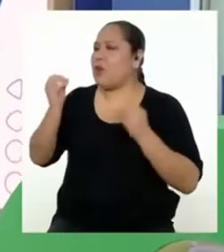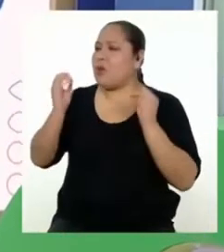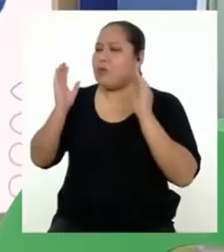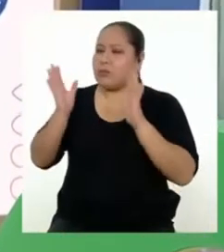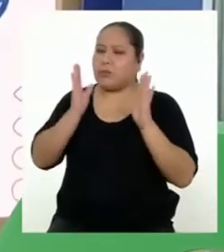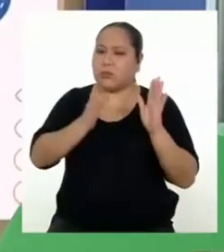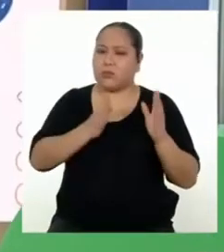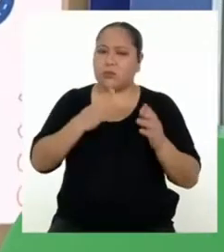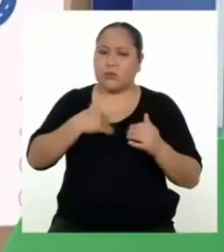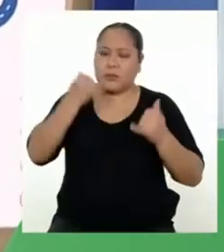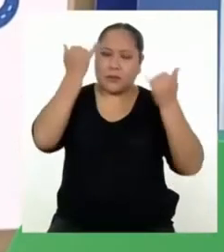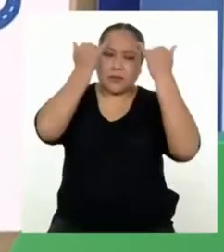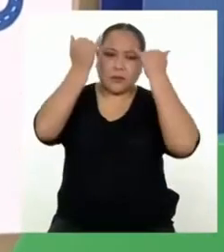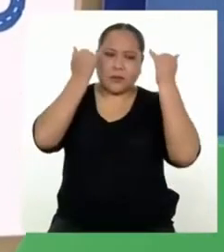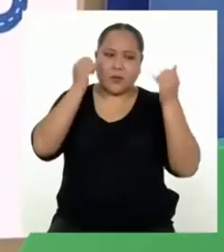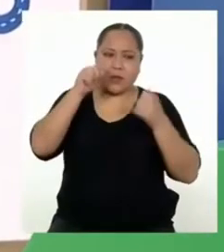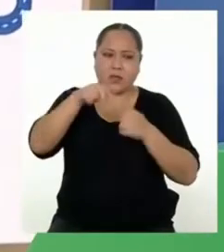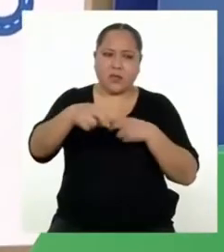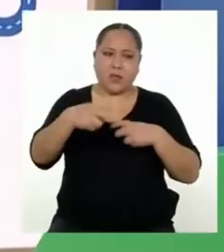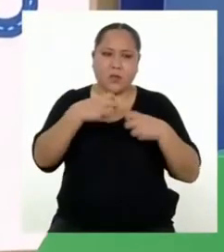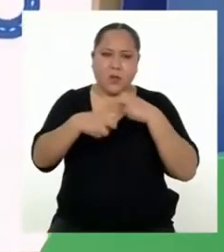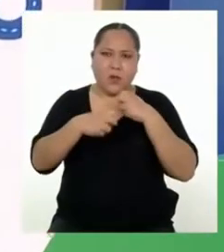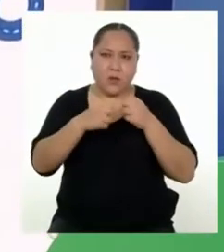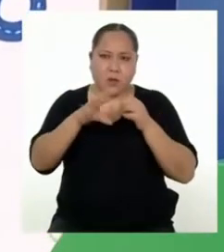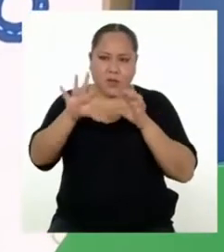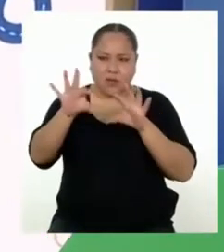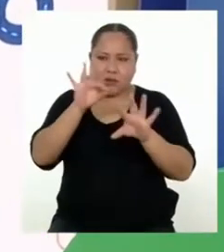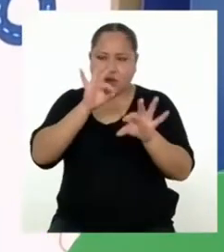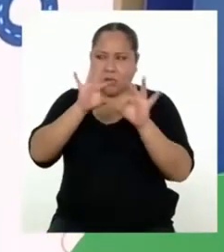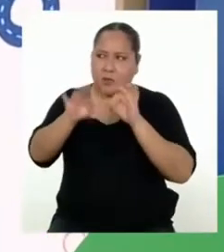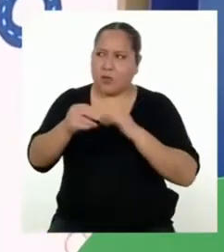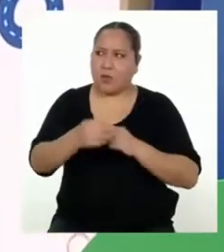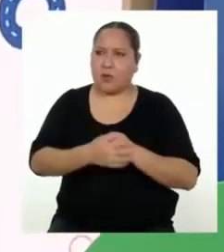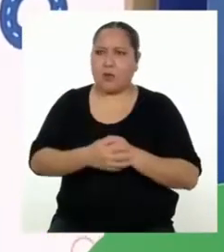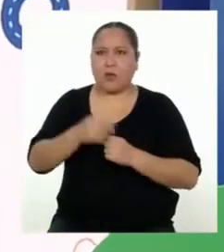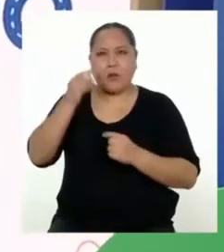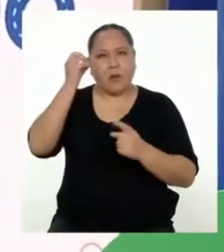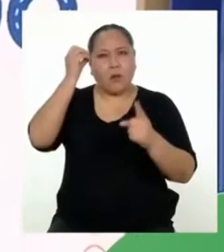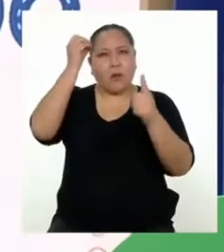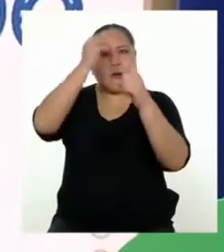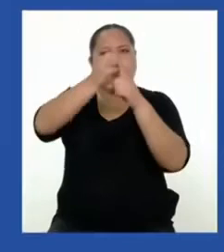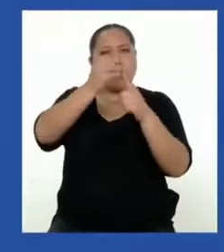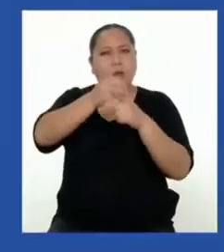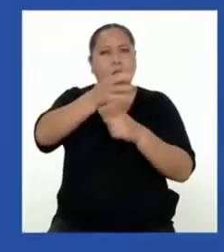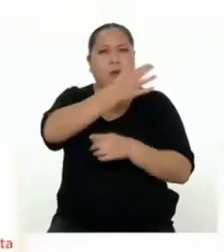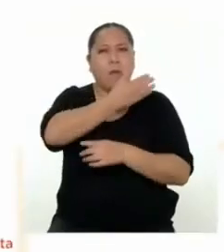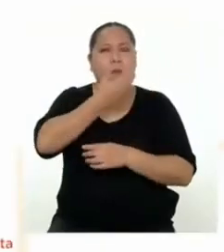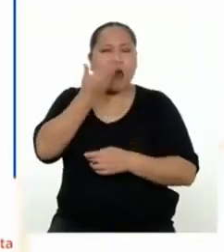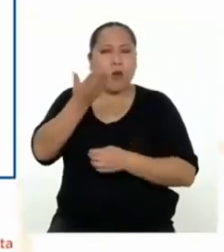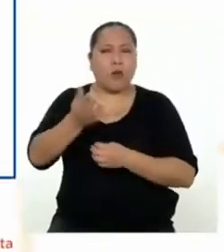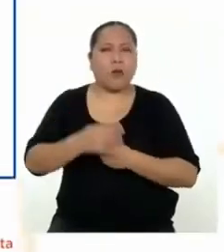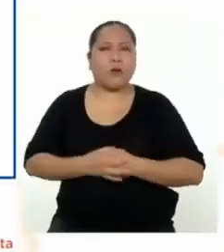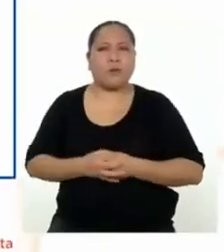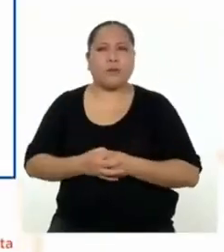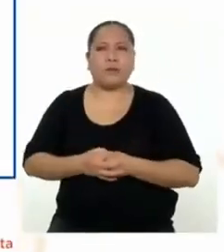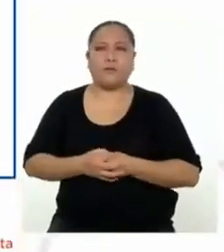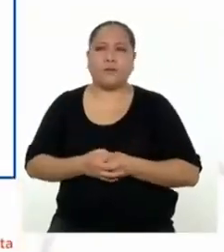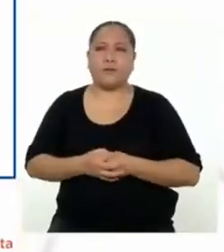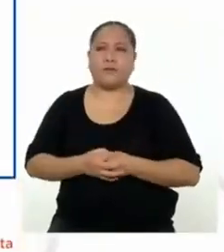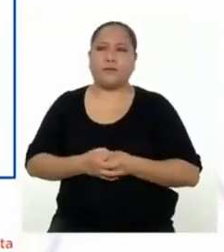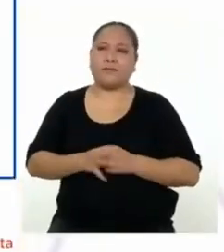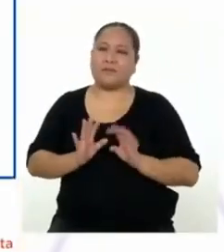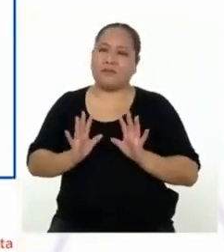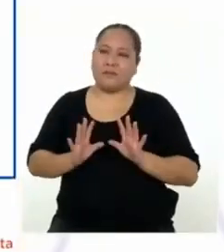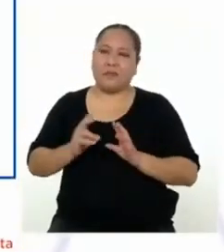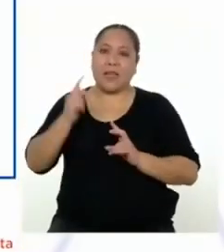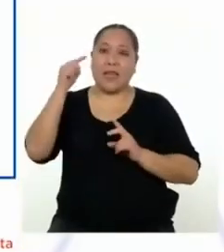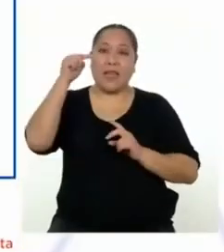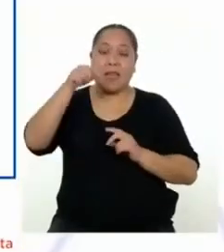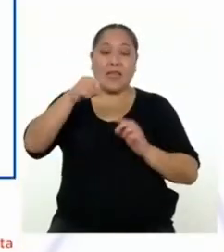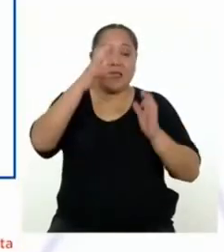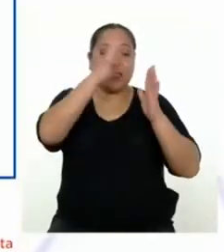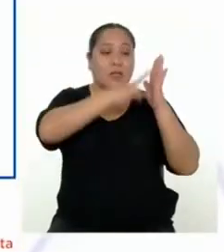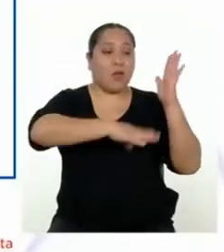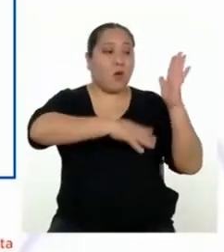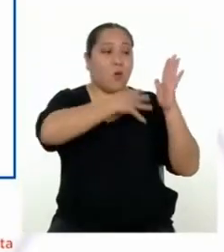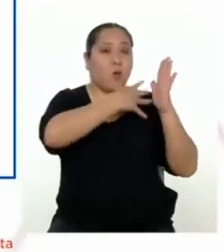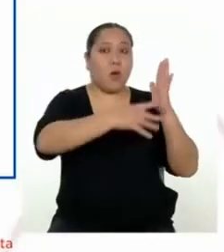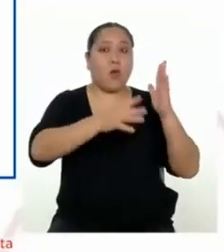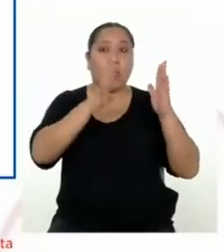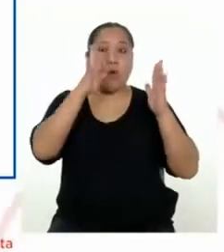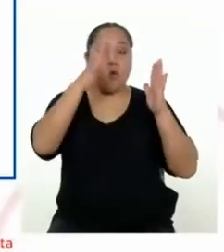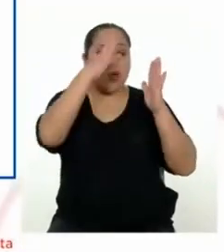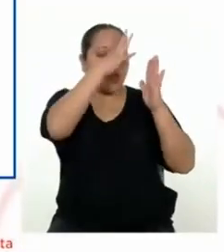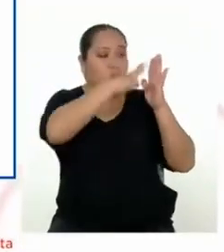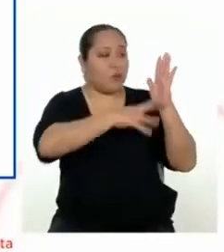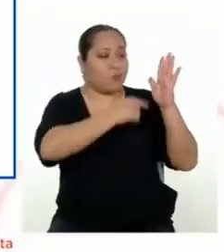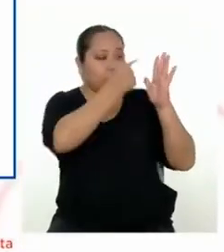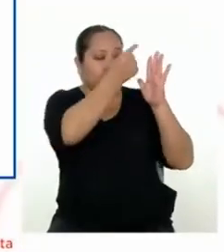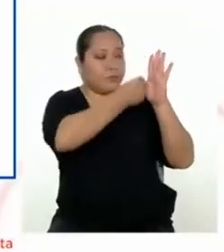ideas a partir de los problemas que he priorizado con el fin de proponer acciones de mejora? Mira, en este cuadro hay